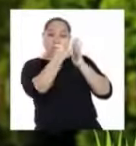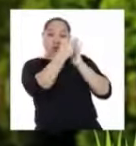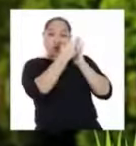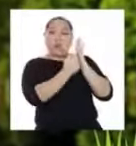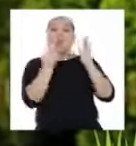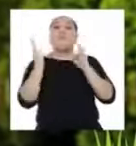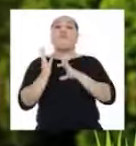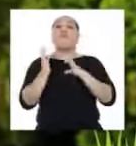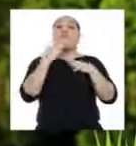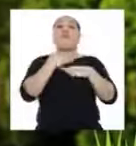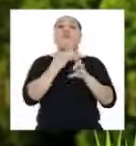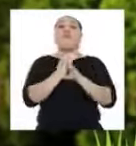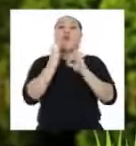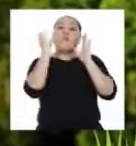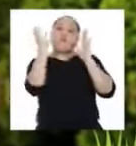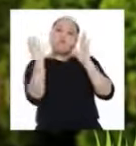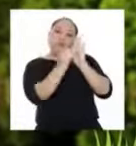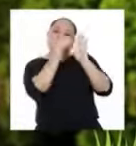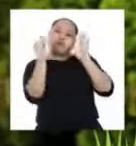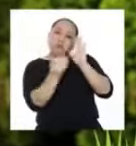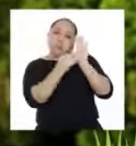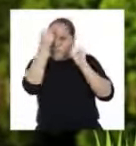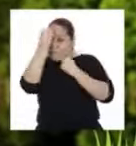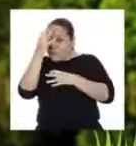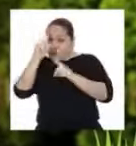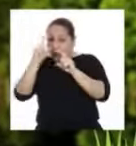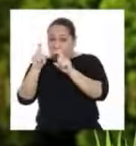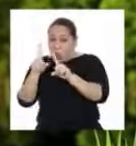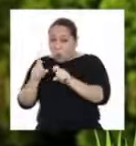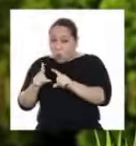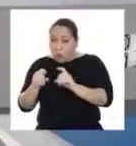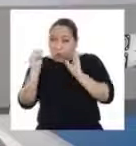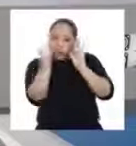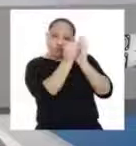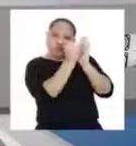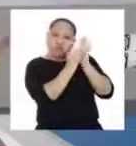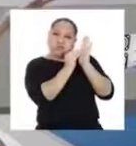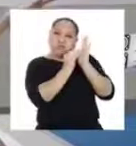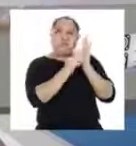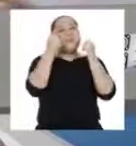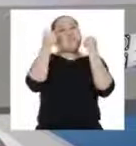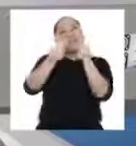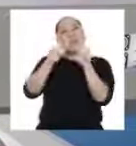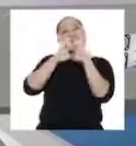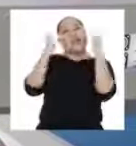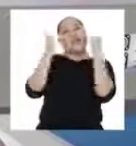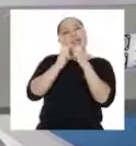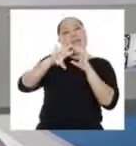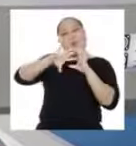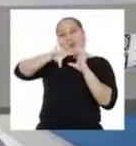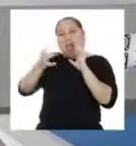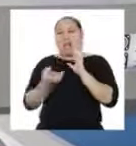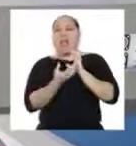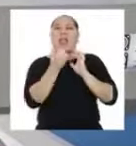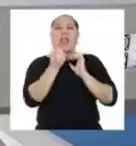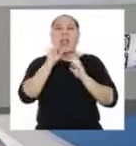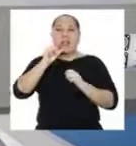manera de organizar los datos que se han recogido en una encuesta. ¡Bien equipo armadillo!